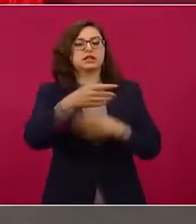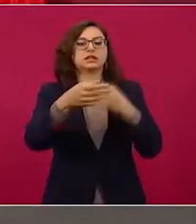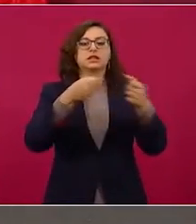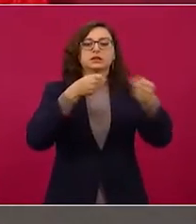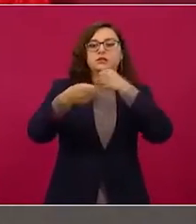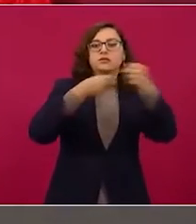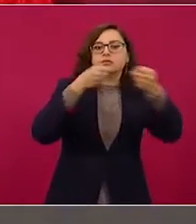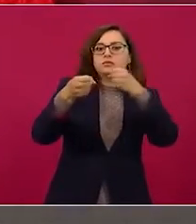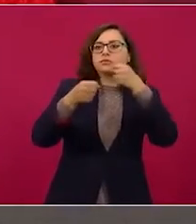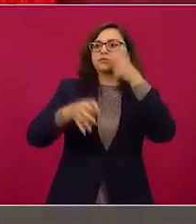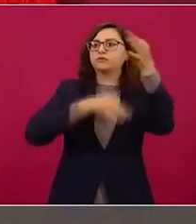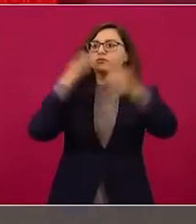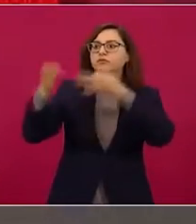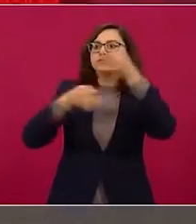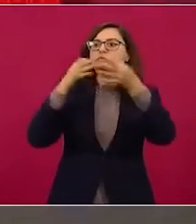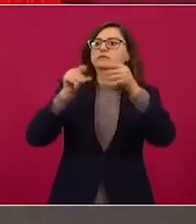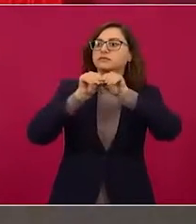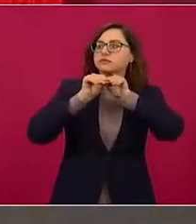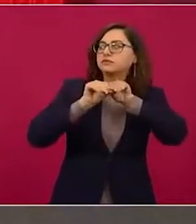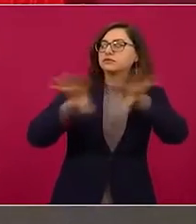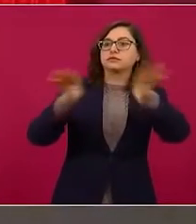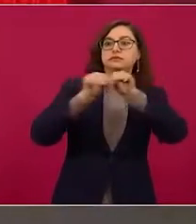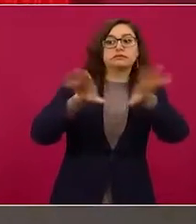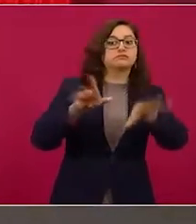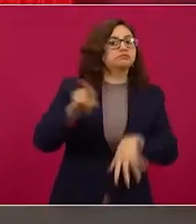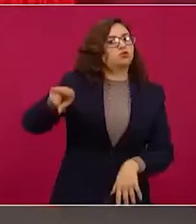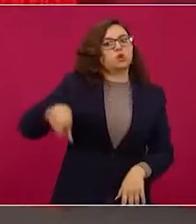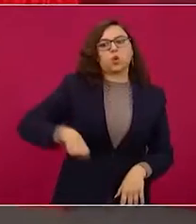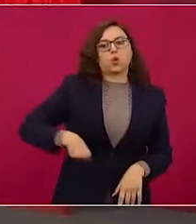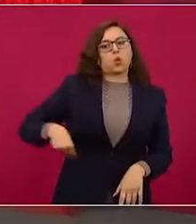que es el gobierno. Bueno,